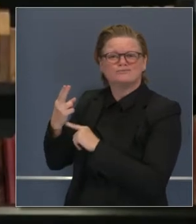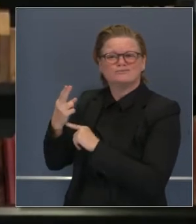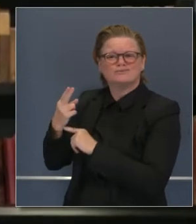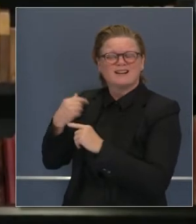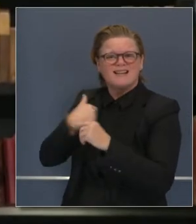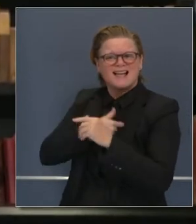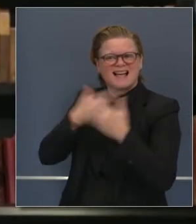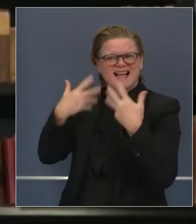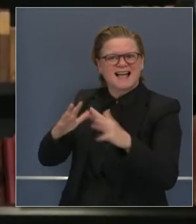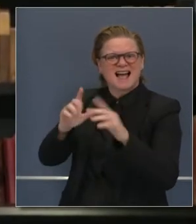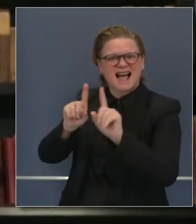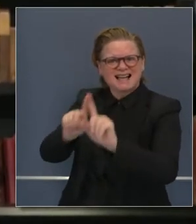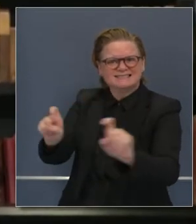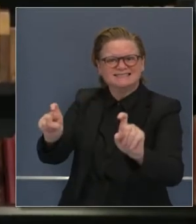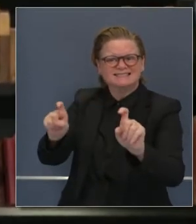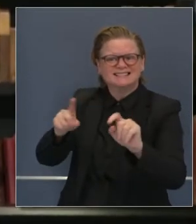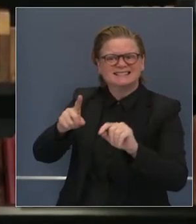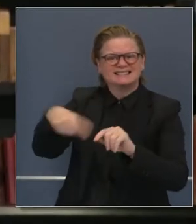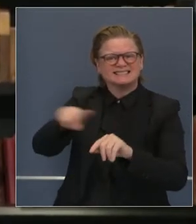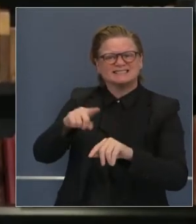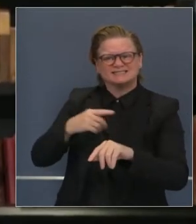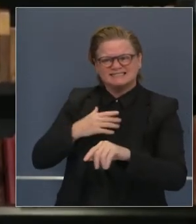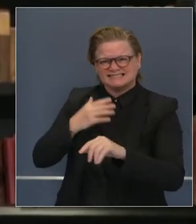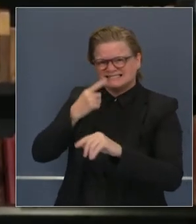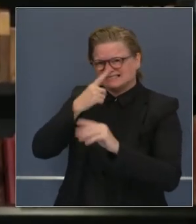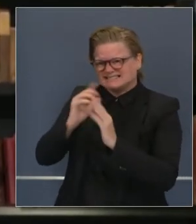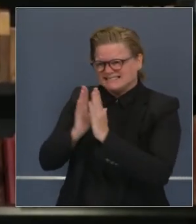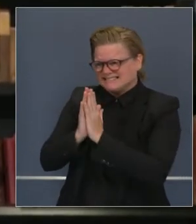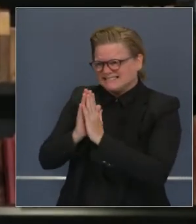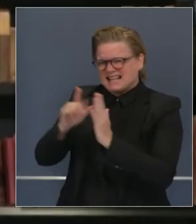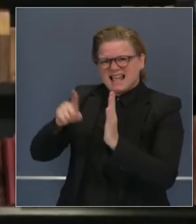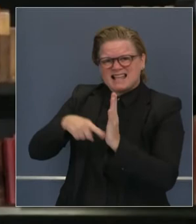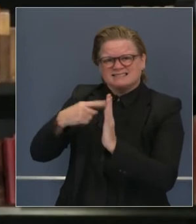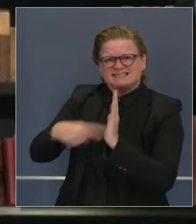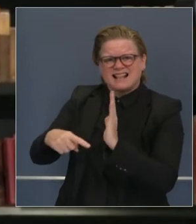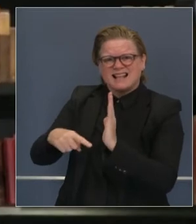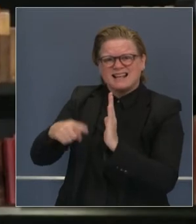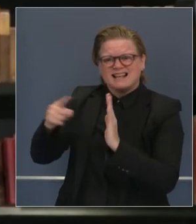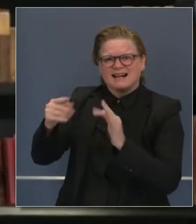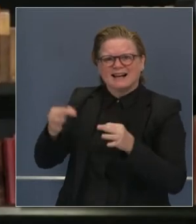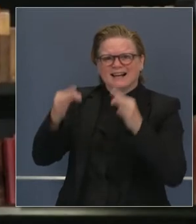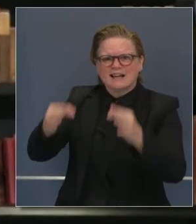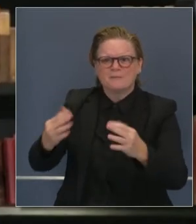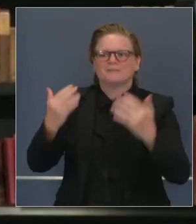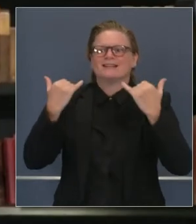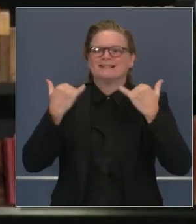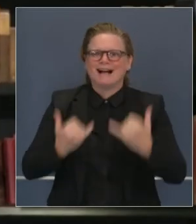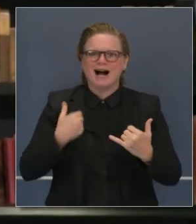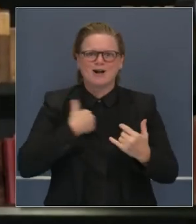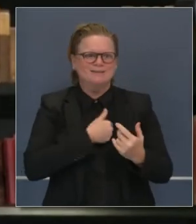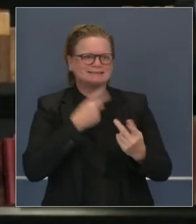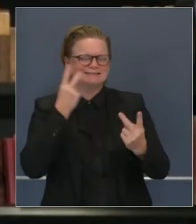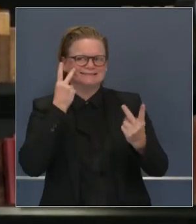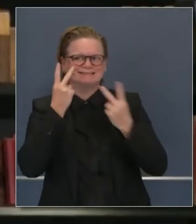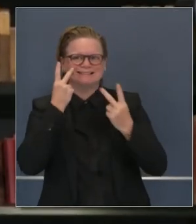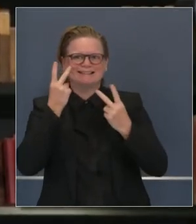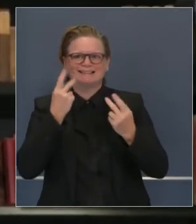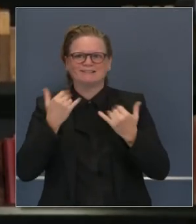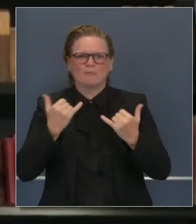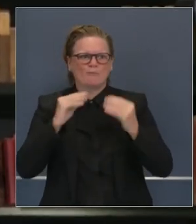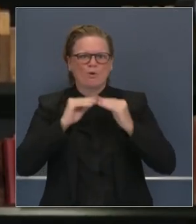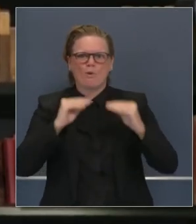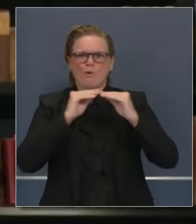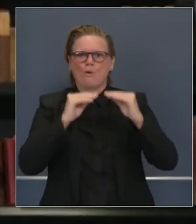por supuesto, a principios de la pandemia, pero ahora más y más se están suspendiendo